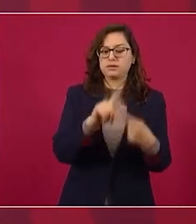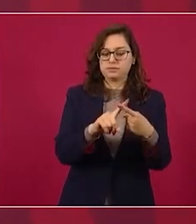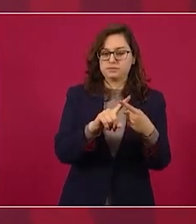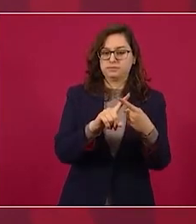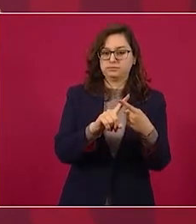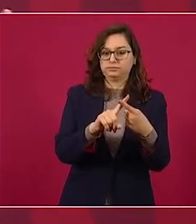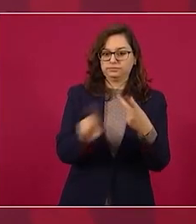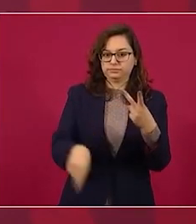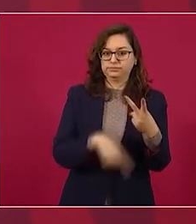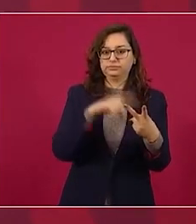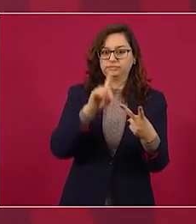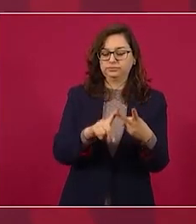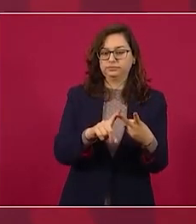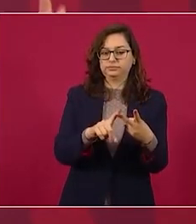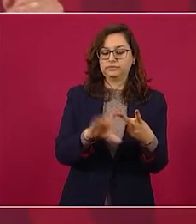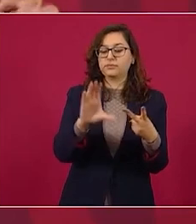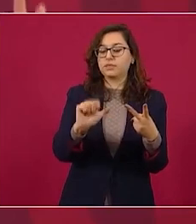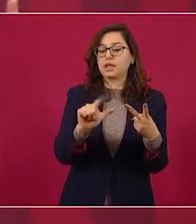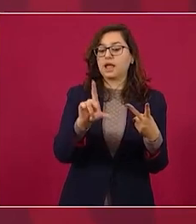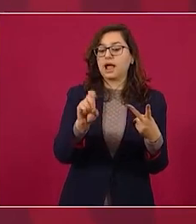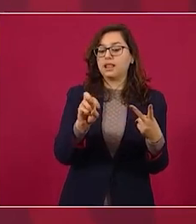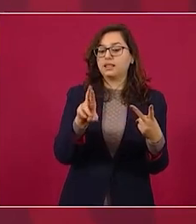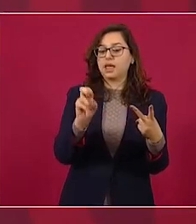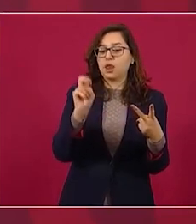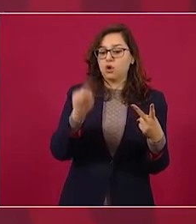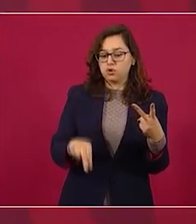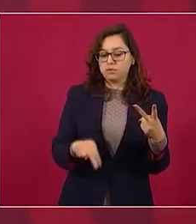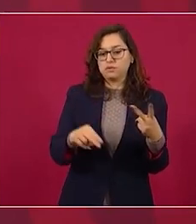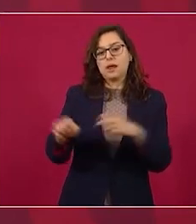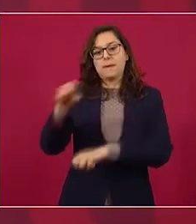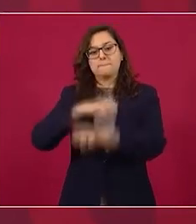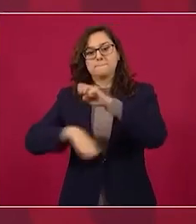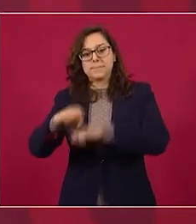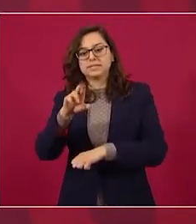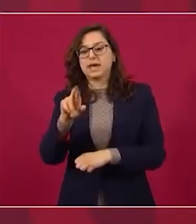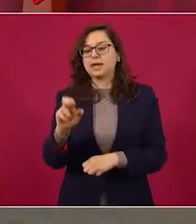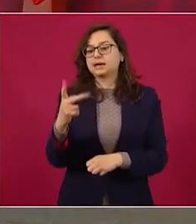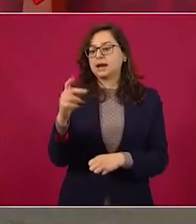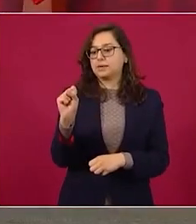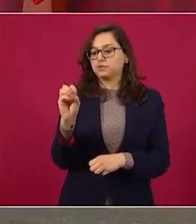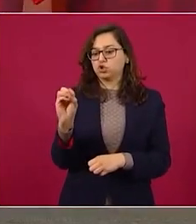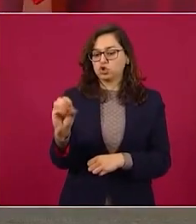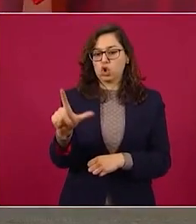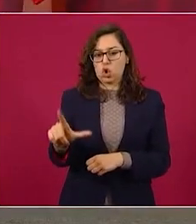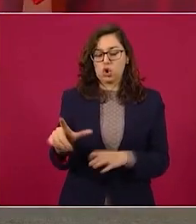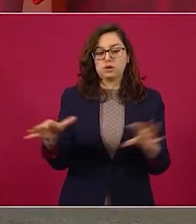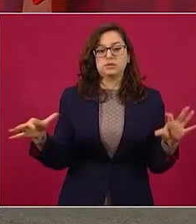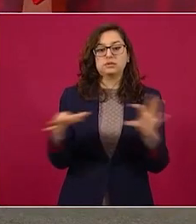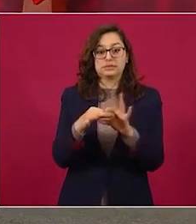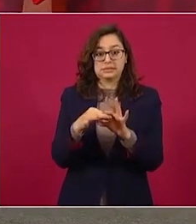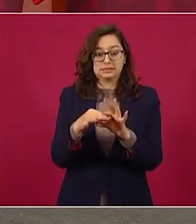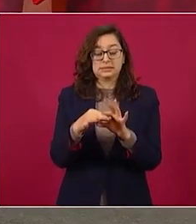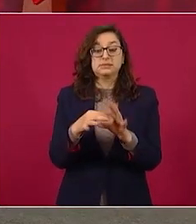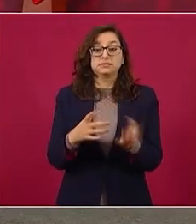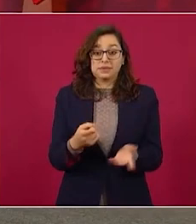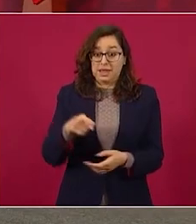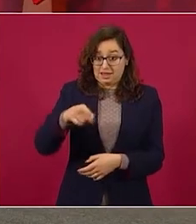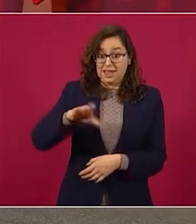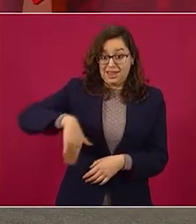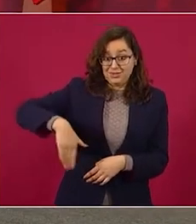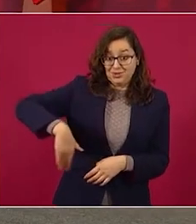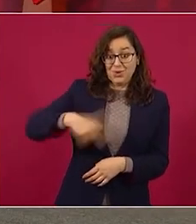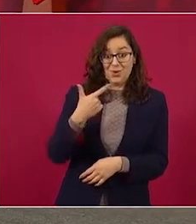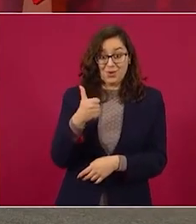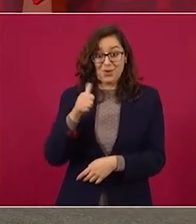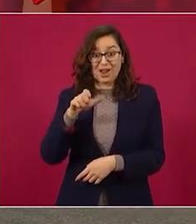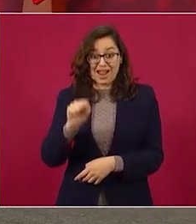Calderón Repsol a Repsol le dan este contrato le